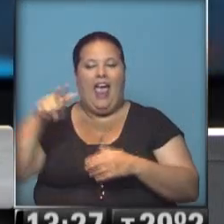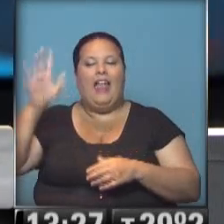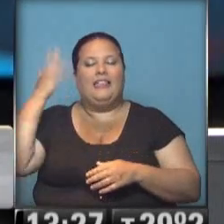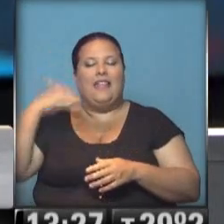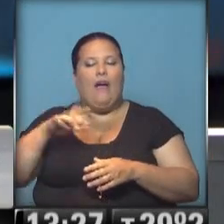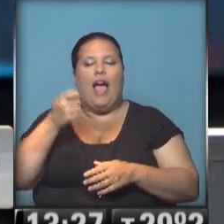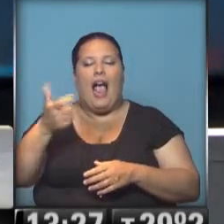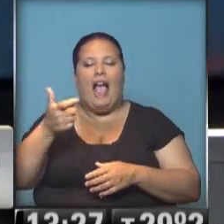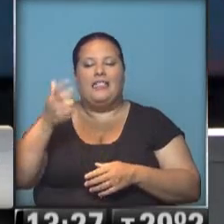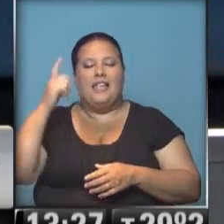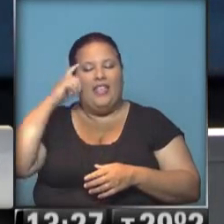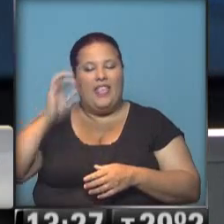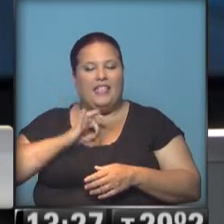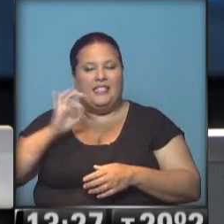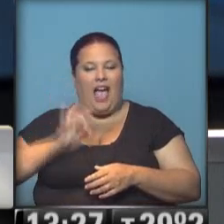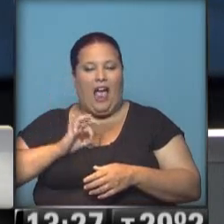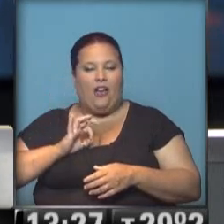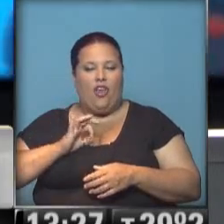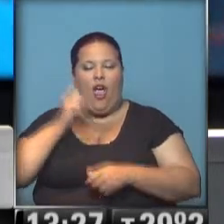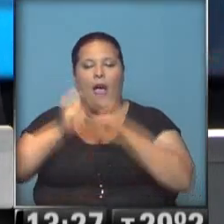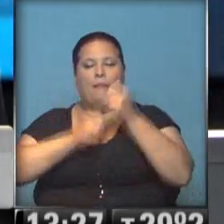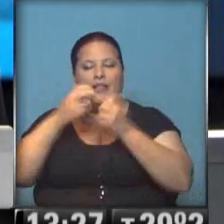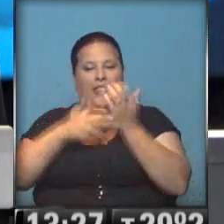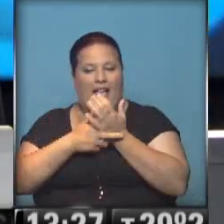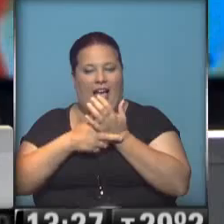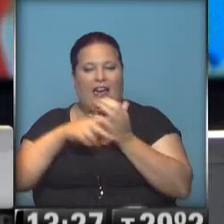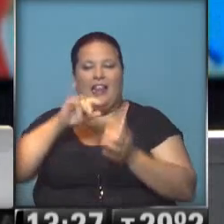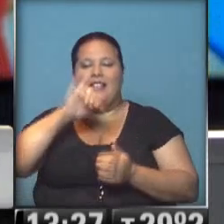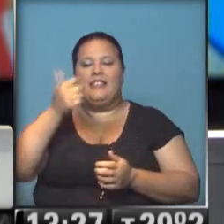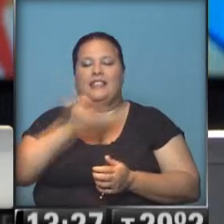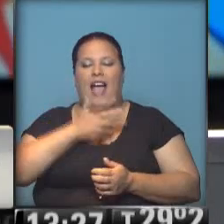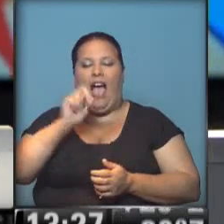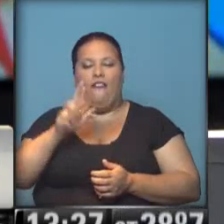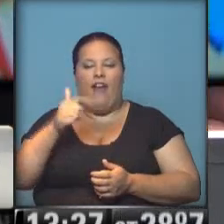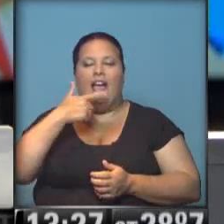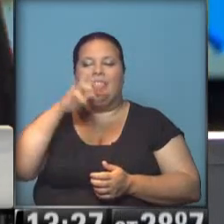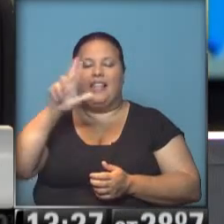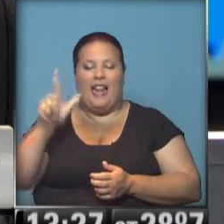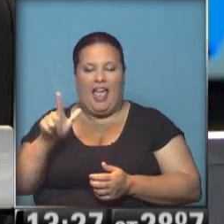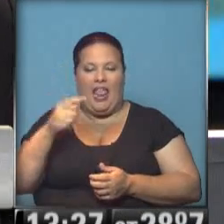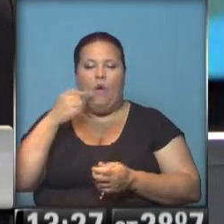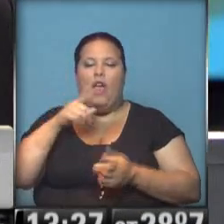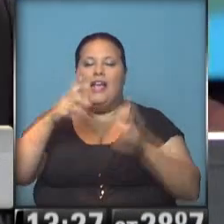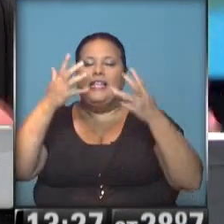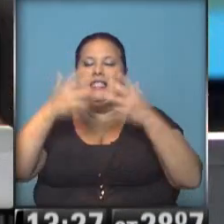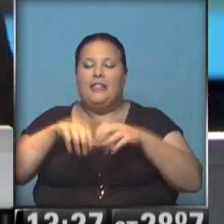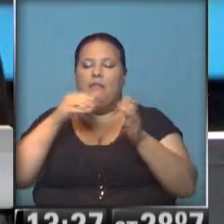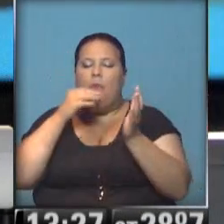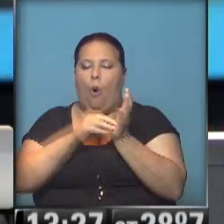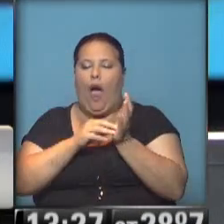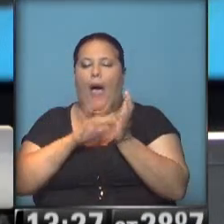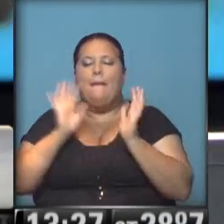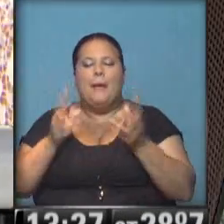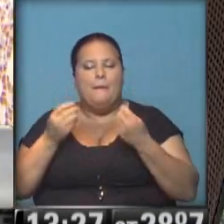tenía casi 10 años en un frigorífico, Zafra SRL. Con lo cual, en el sistema de figura comunes. Pero, ¿qué